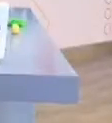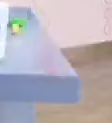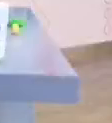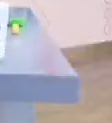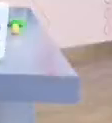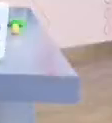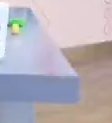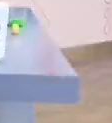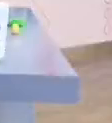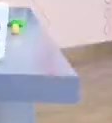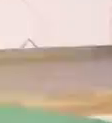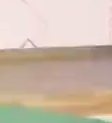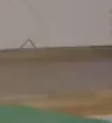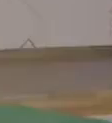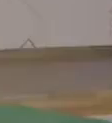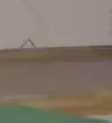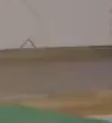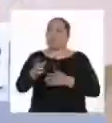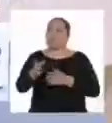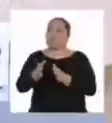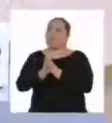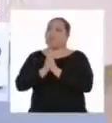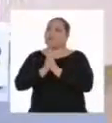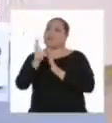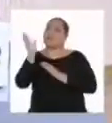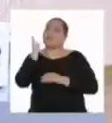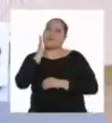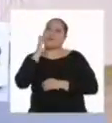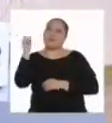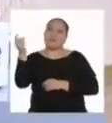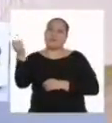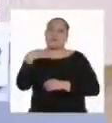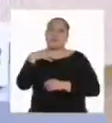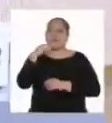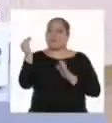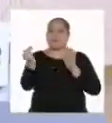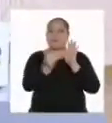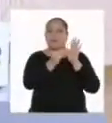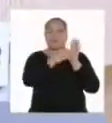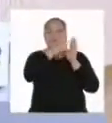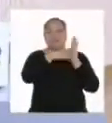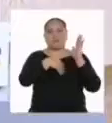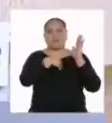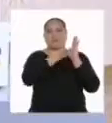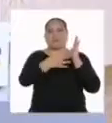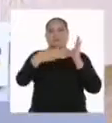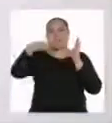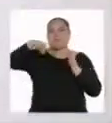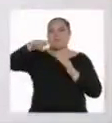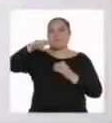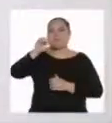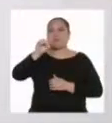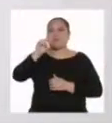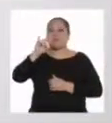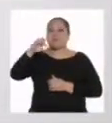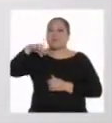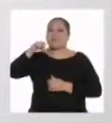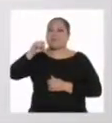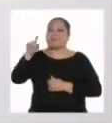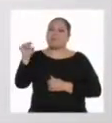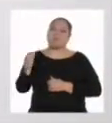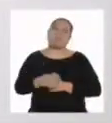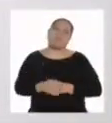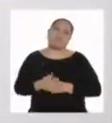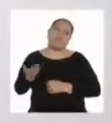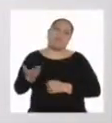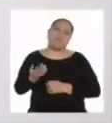Ya regresamos con... ...me dice que ese gasto no está contemplado dentro de su presupuesto. ¡Ja, ja, ja!